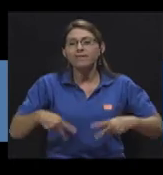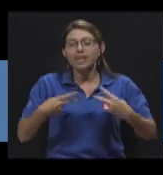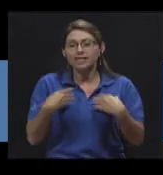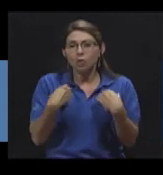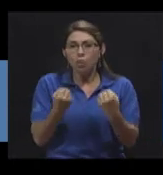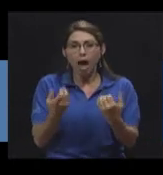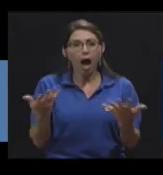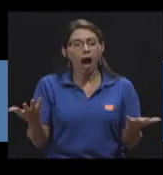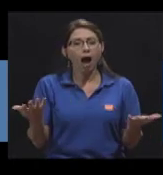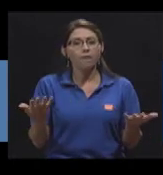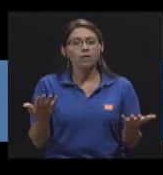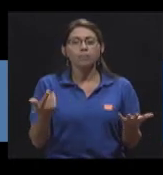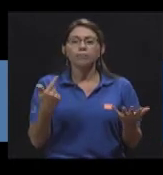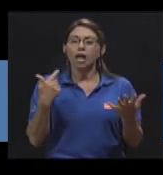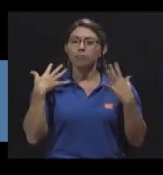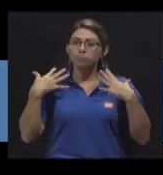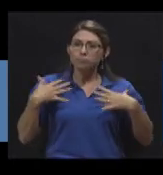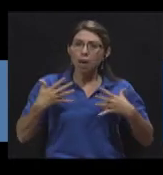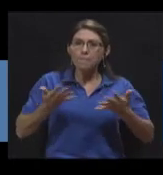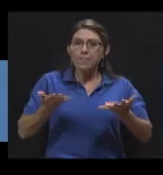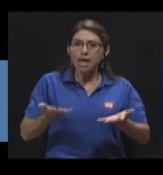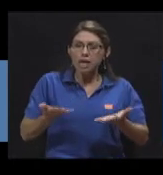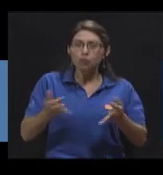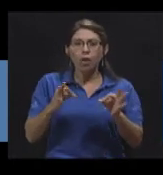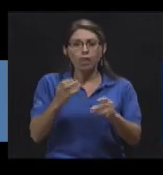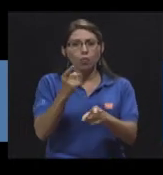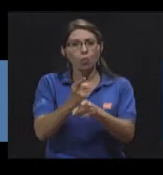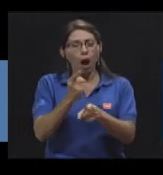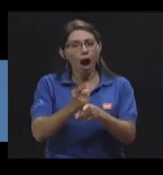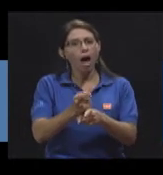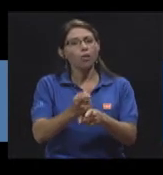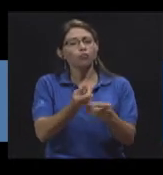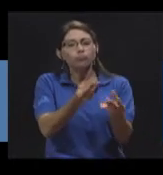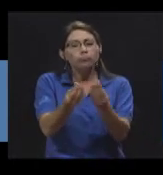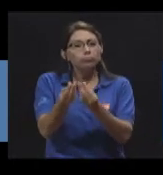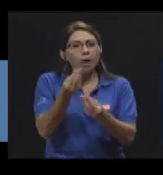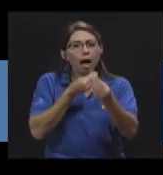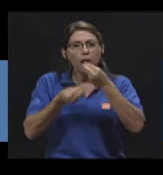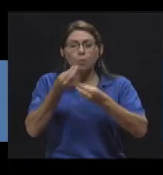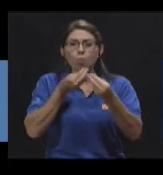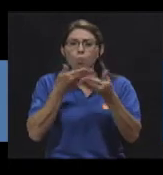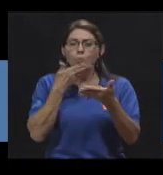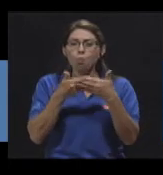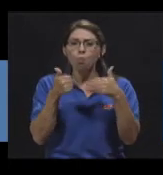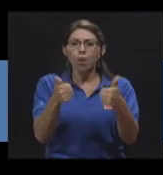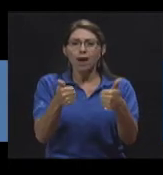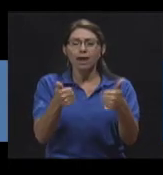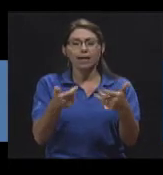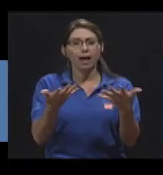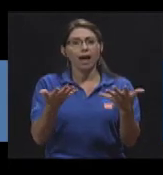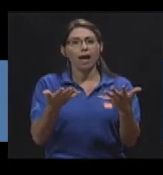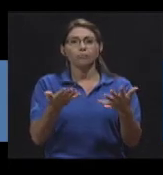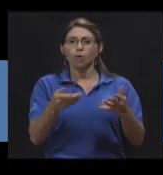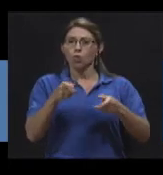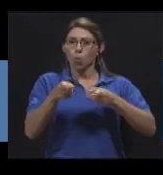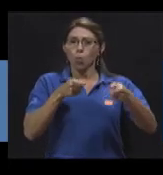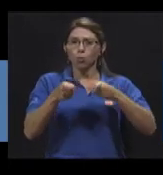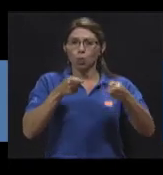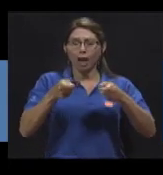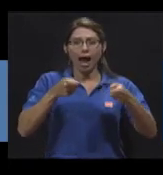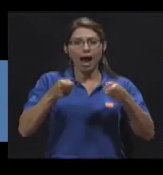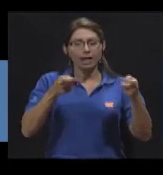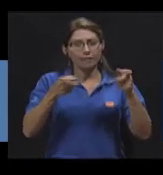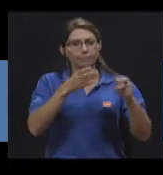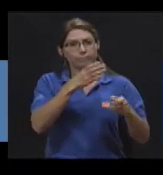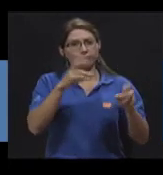Mantener un peso adecuado, buena nutrición y manejar factores de riesgo controlables Y además saber